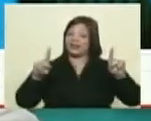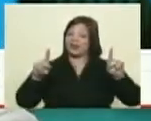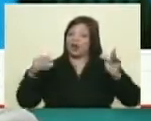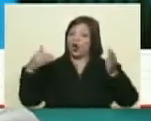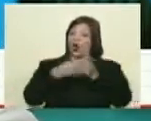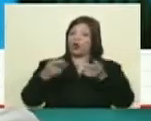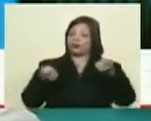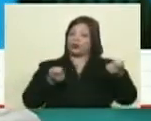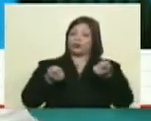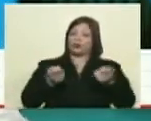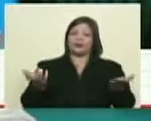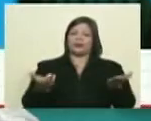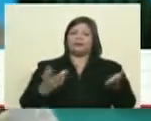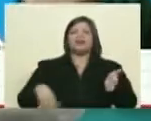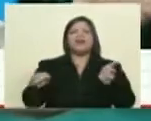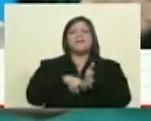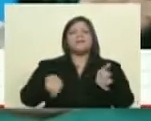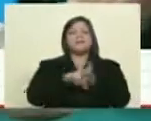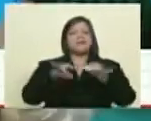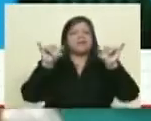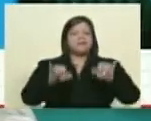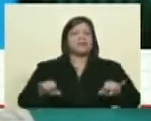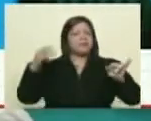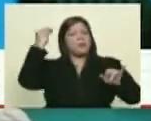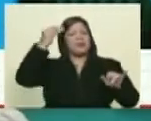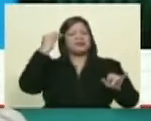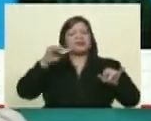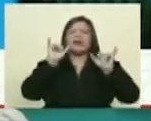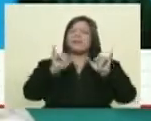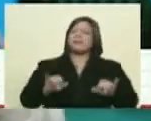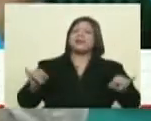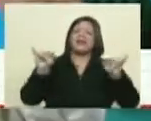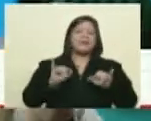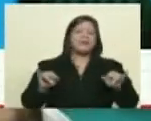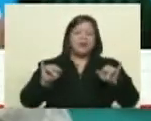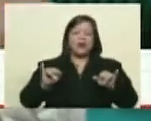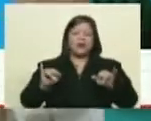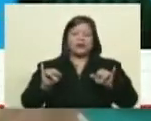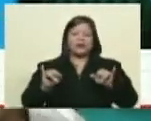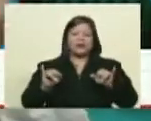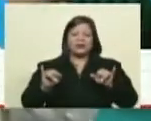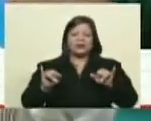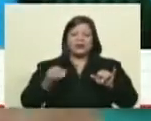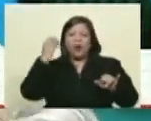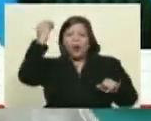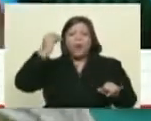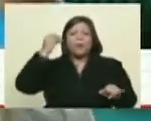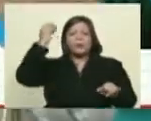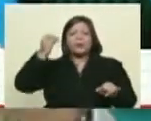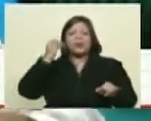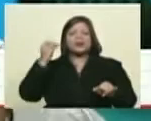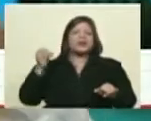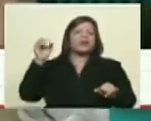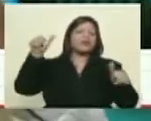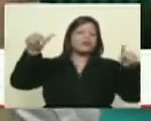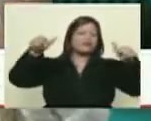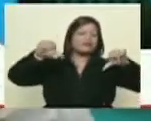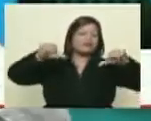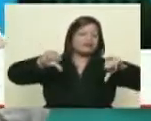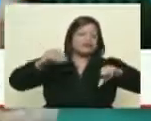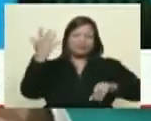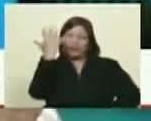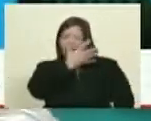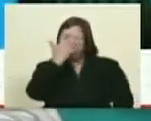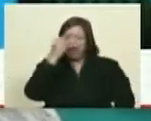porque si no lo que haces es reproducir un pensamiento único afianzado por esa matriz de opinión deformada continuamente